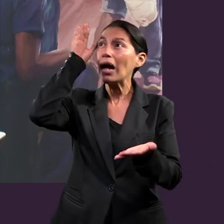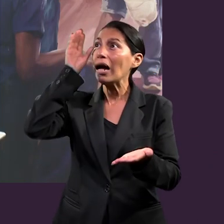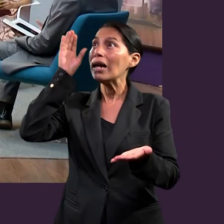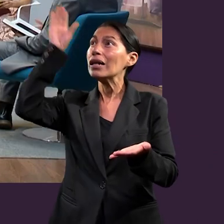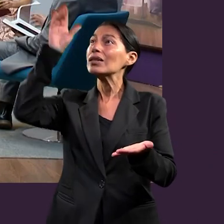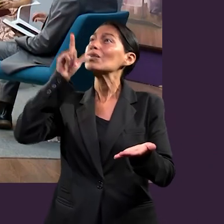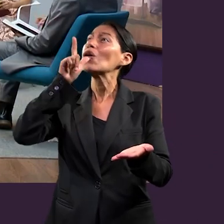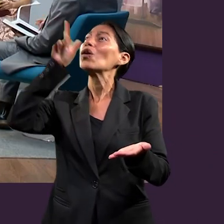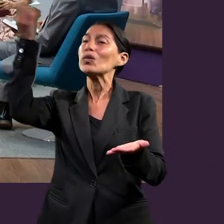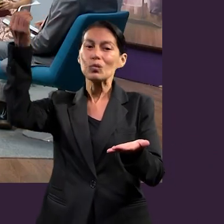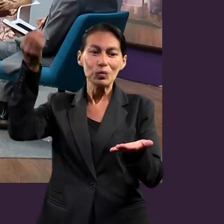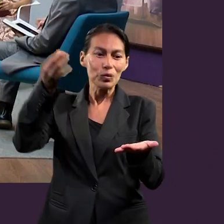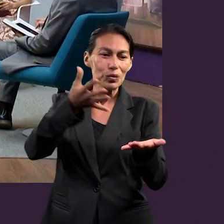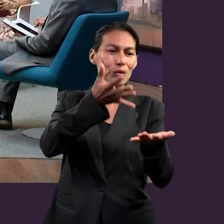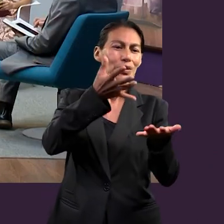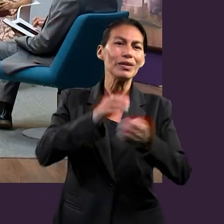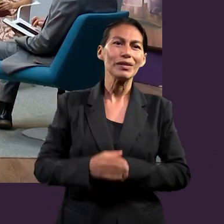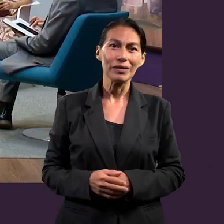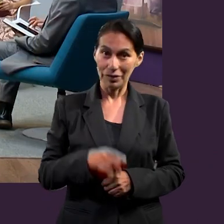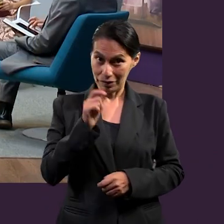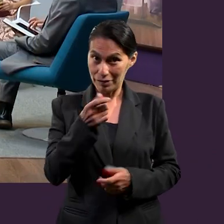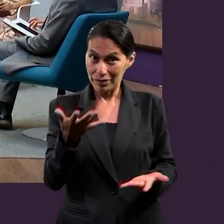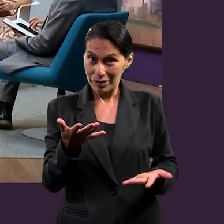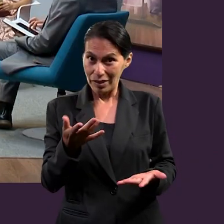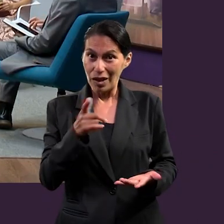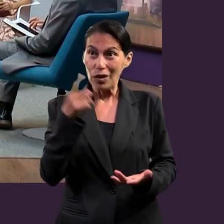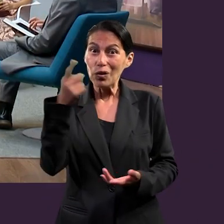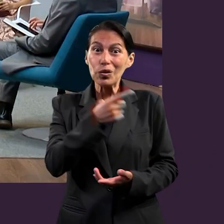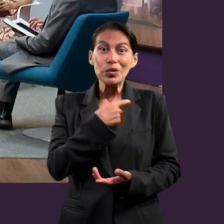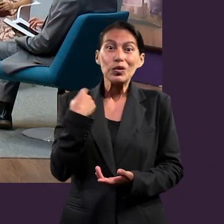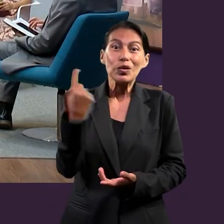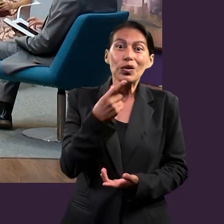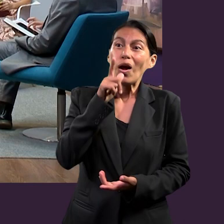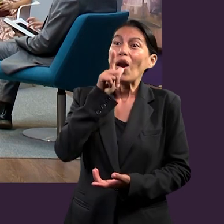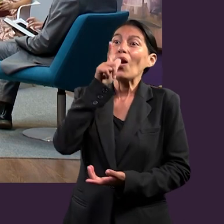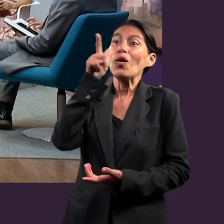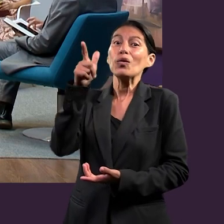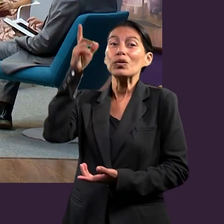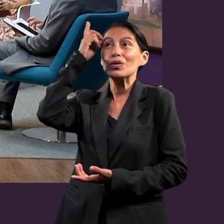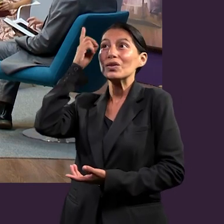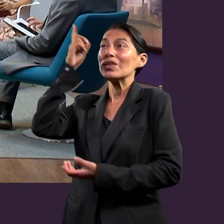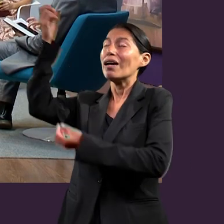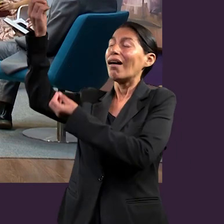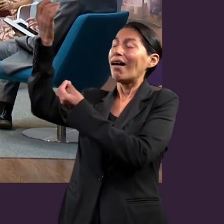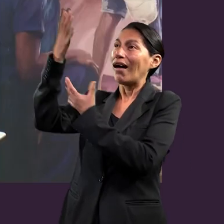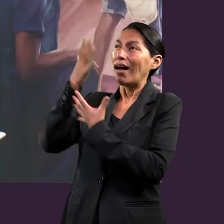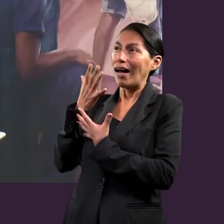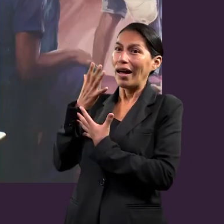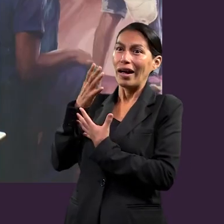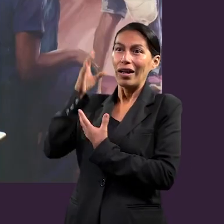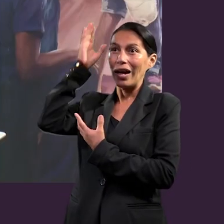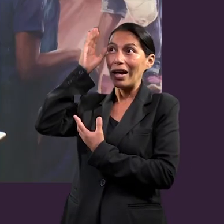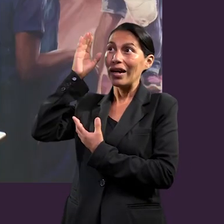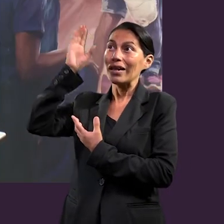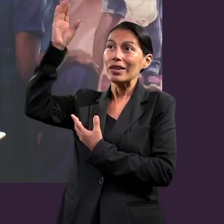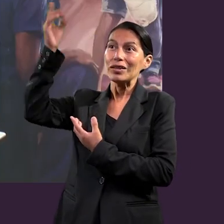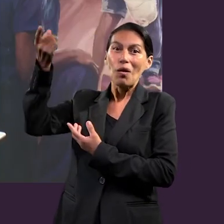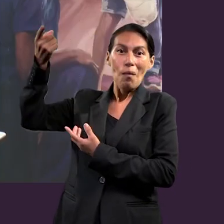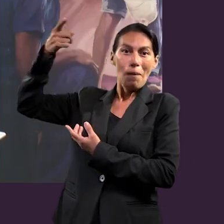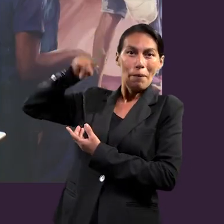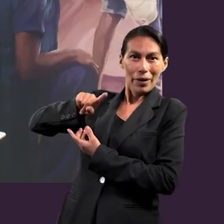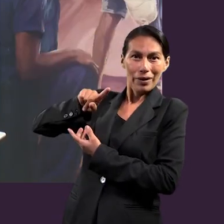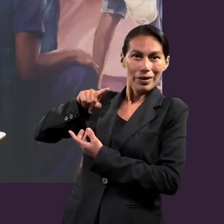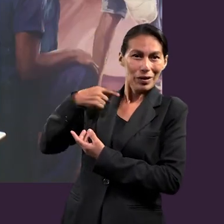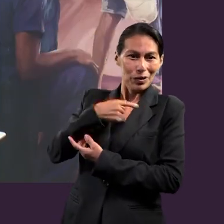cuenta, nosotros somos el rayo de luz. Y nosotros somos como personas que vamos en vez de Cristo. Nosotros